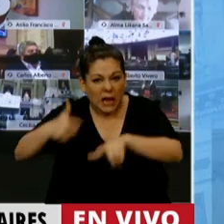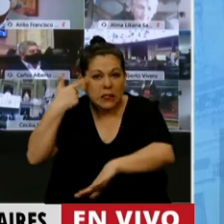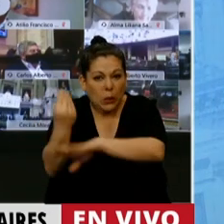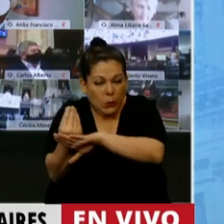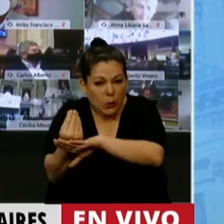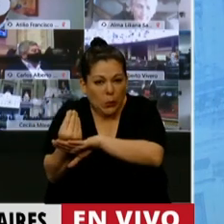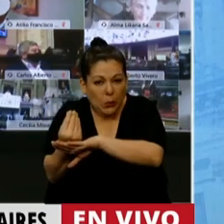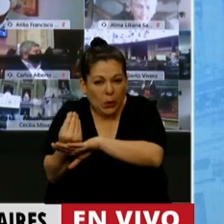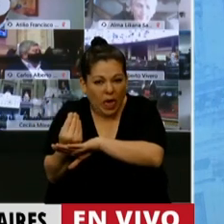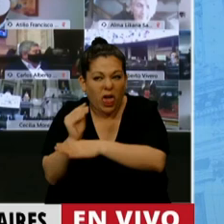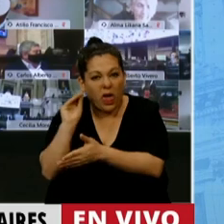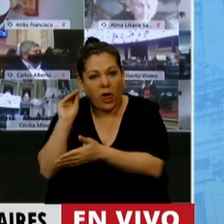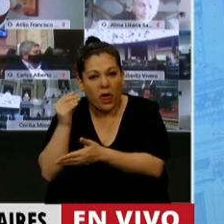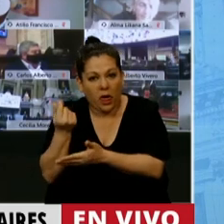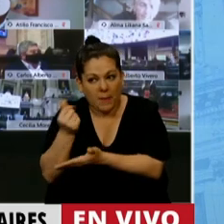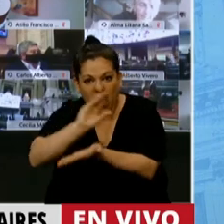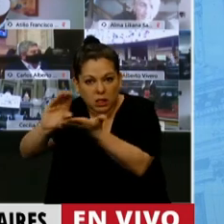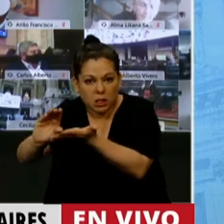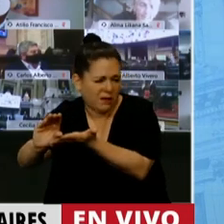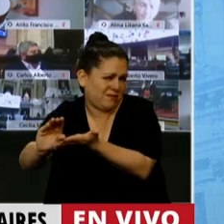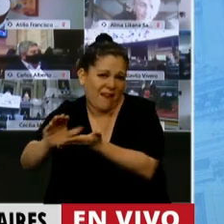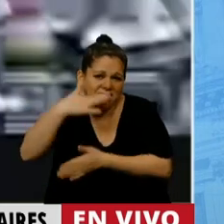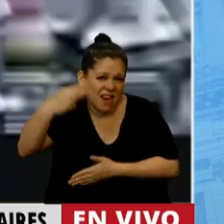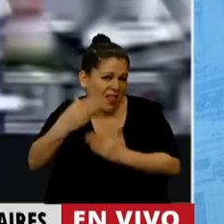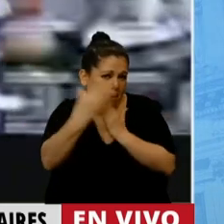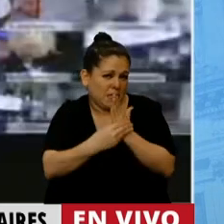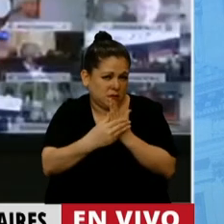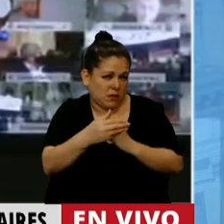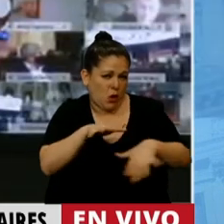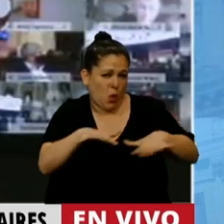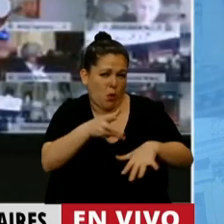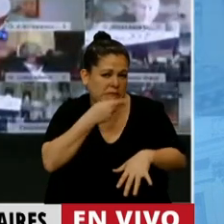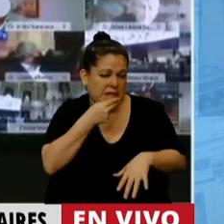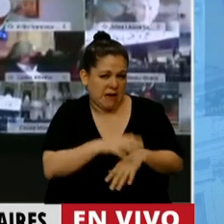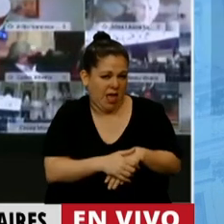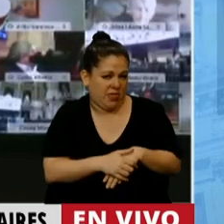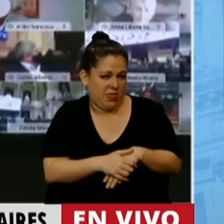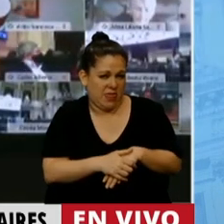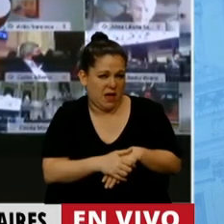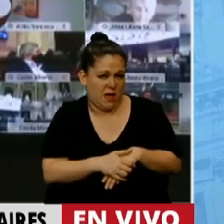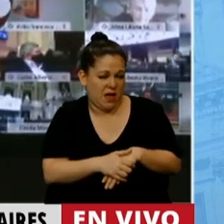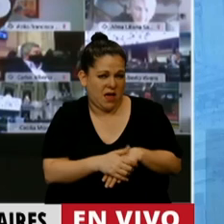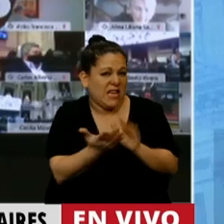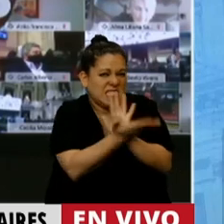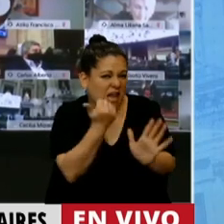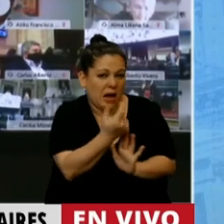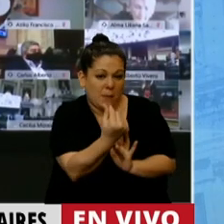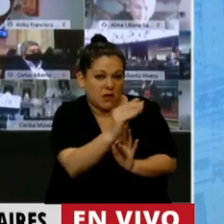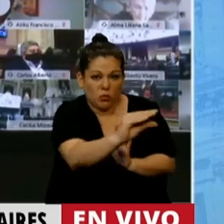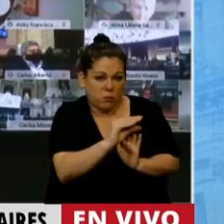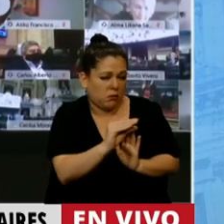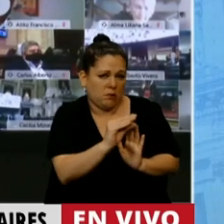Y además es un escándalo porque todos saben que además es un ministerio que no pasa nada. Le sacan partidas porque no pasa nada.